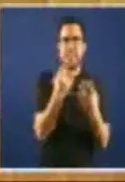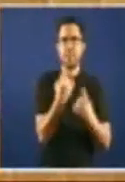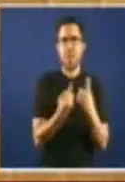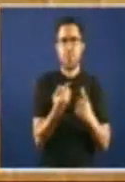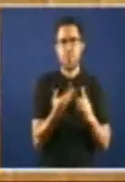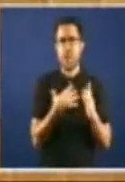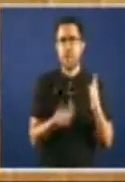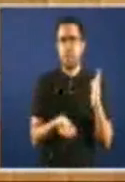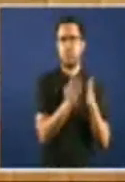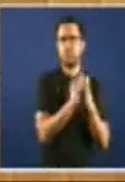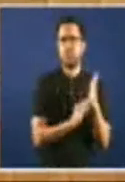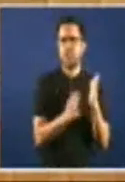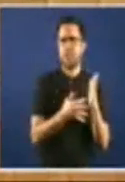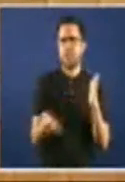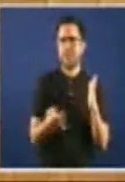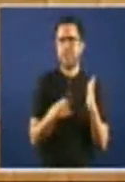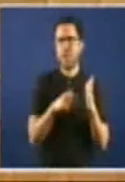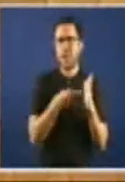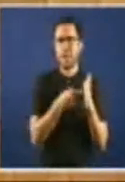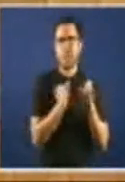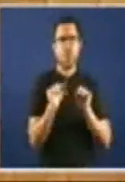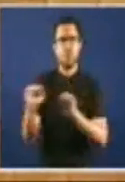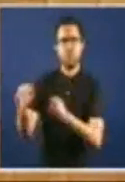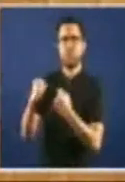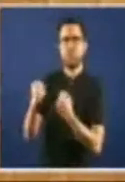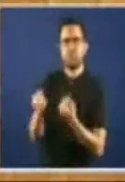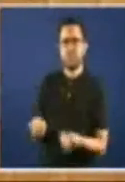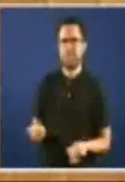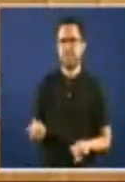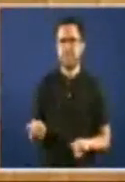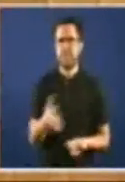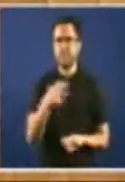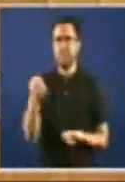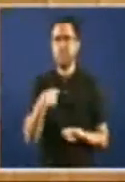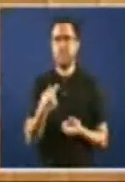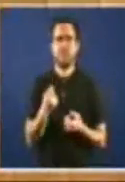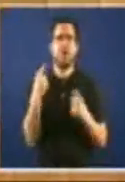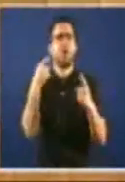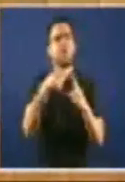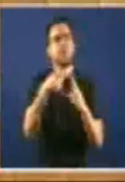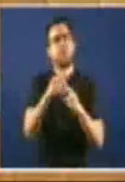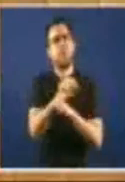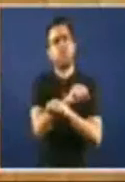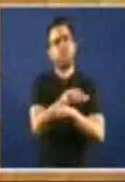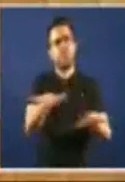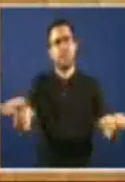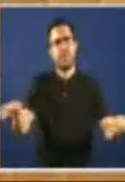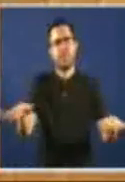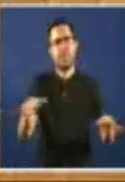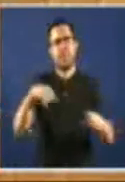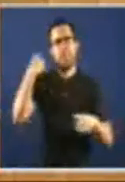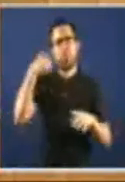Despois se preocupa moito tamén De difundir a cultura emprendedora En todos os niveis educativos